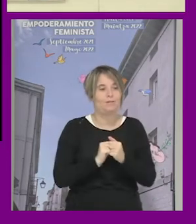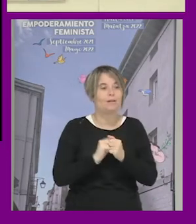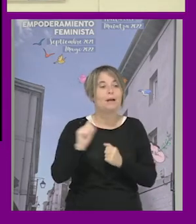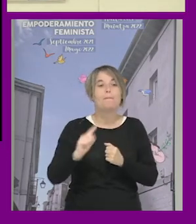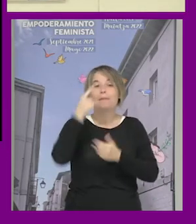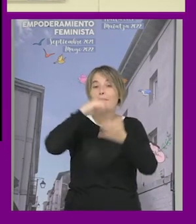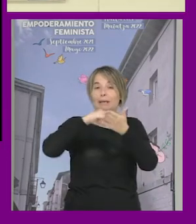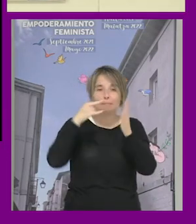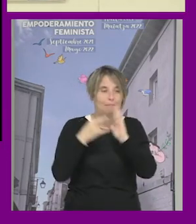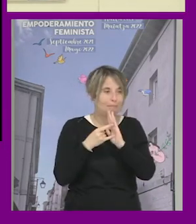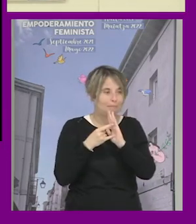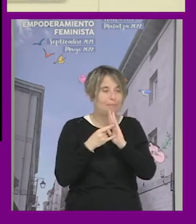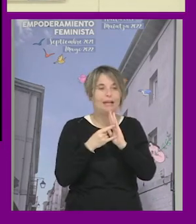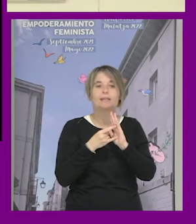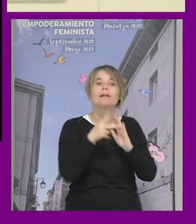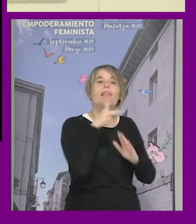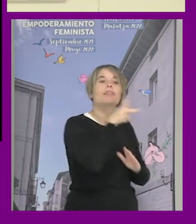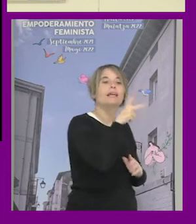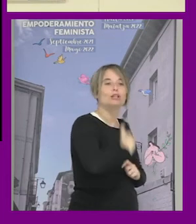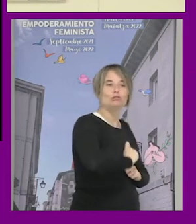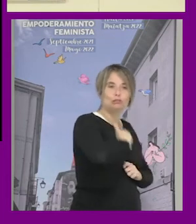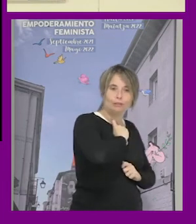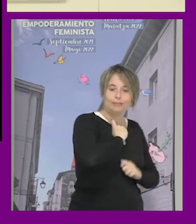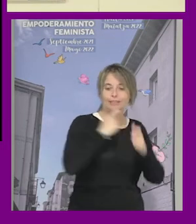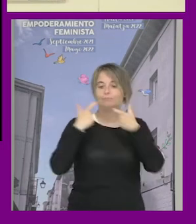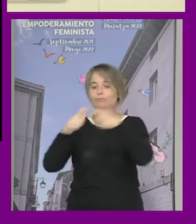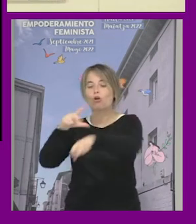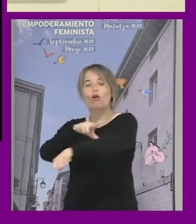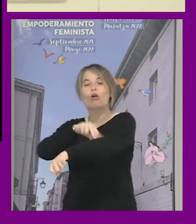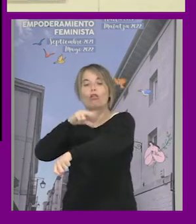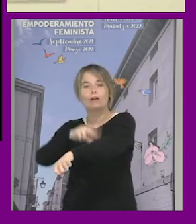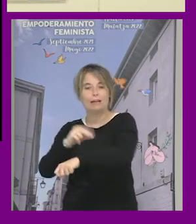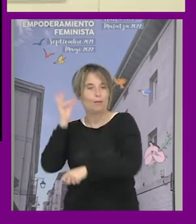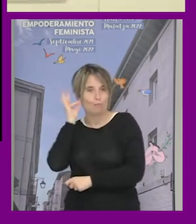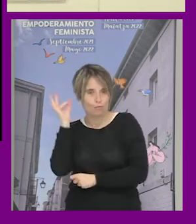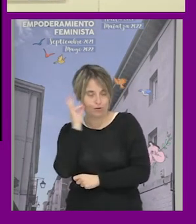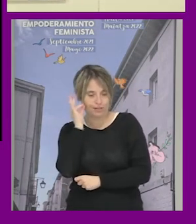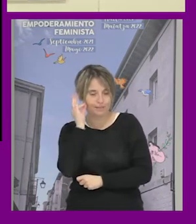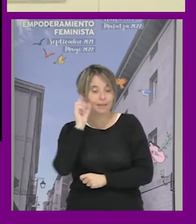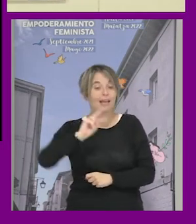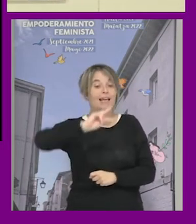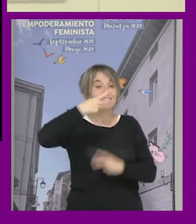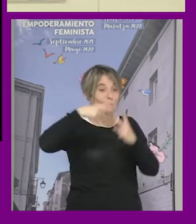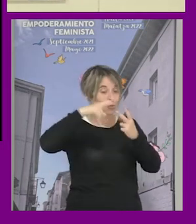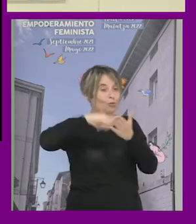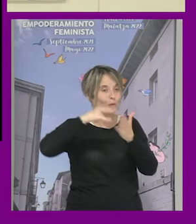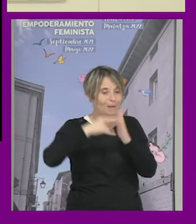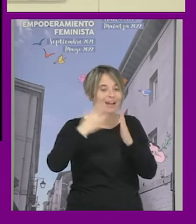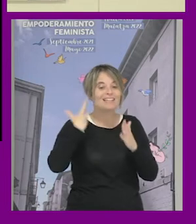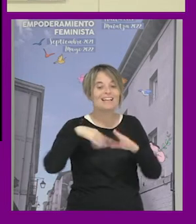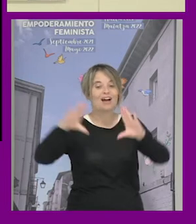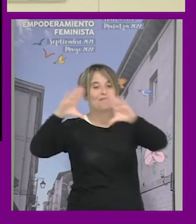digo estaban una derechos civiles otra concejalía de la mujer en el segundo plan ya estaban la concejalía de